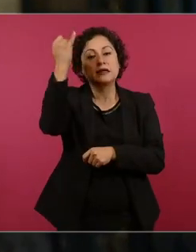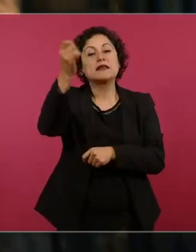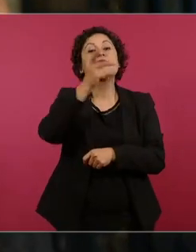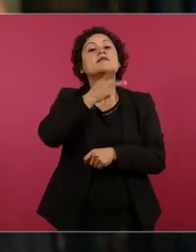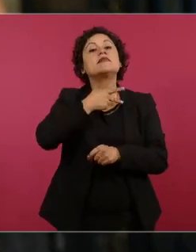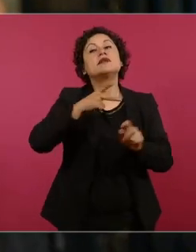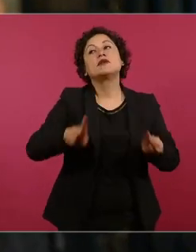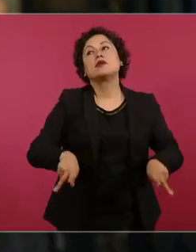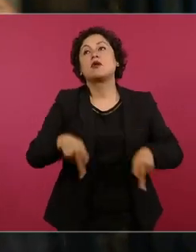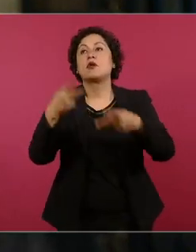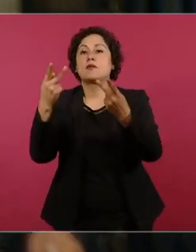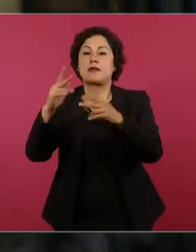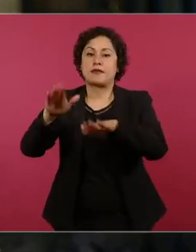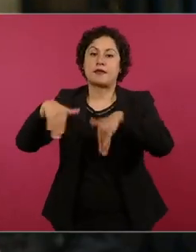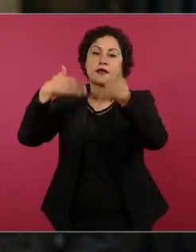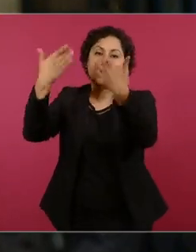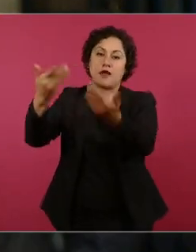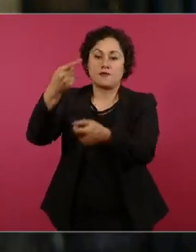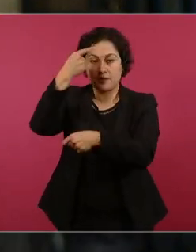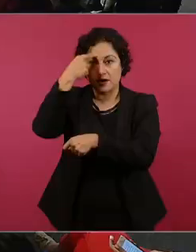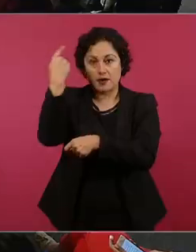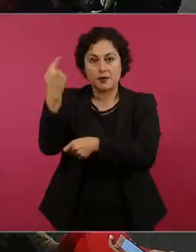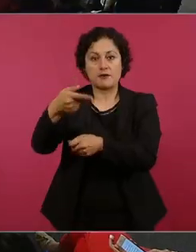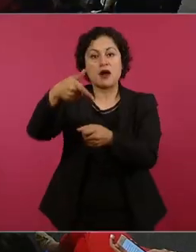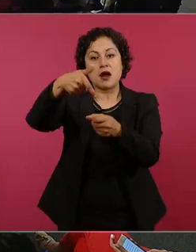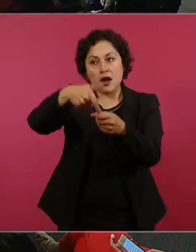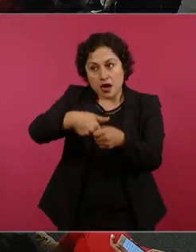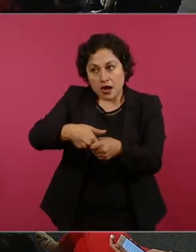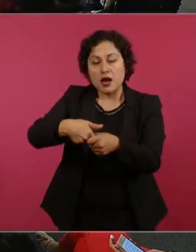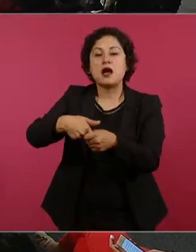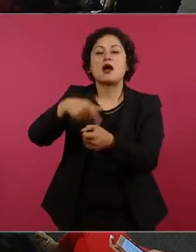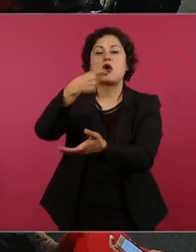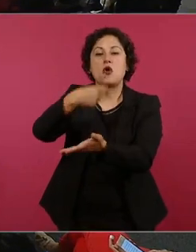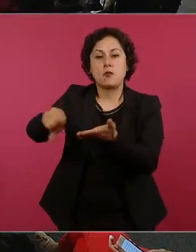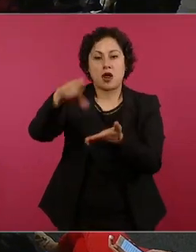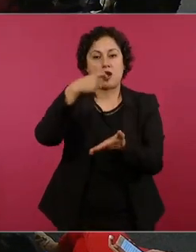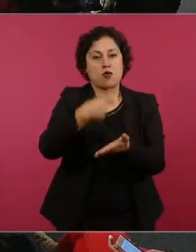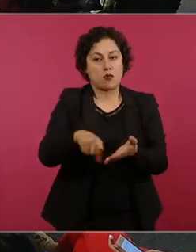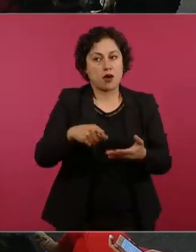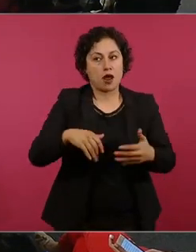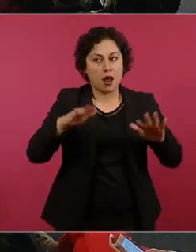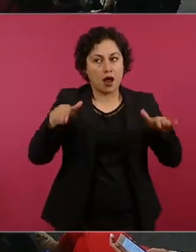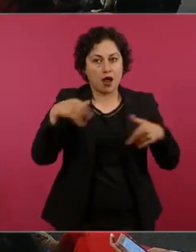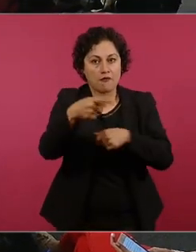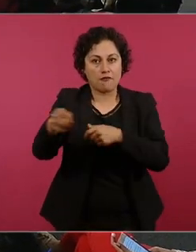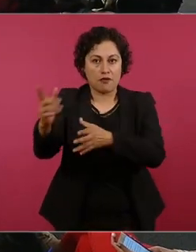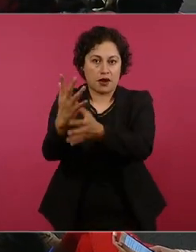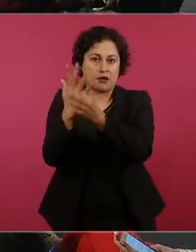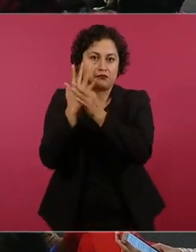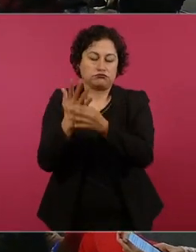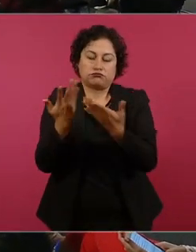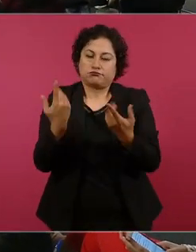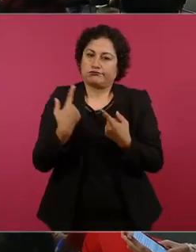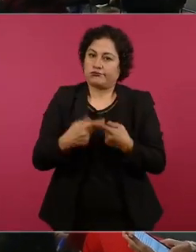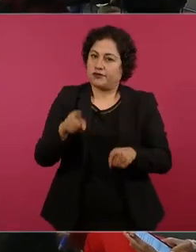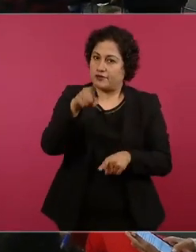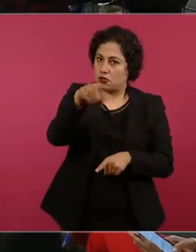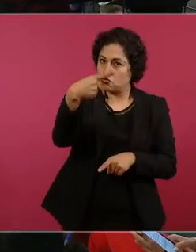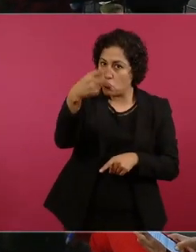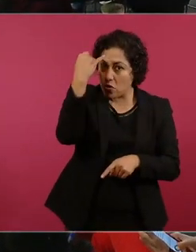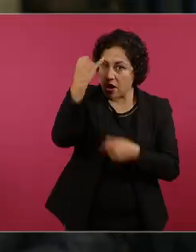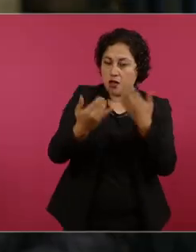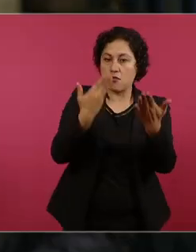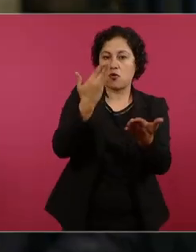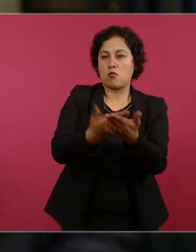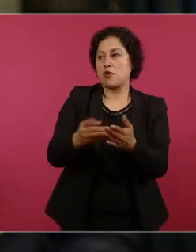para seguir comprando miles de millones de dólares en gasolinas lo cual va en contrasentido de lo que usted ha estado proponiendo